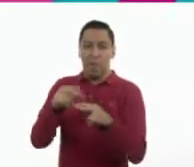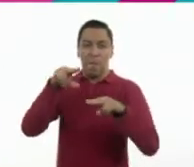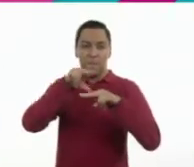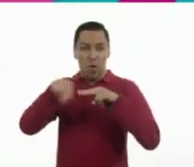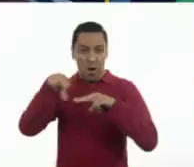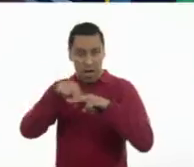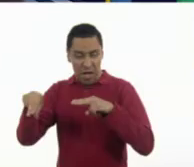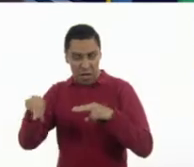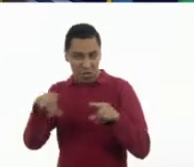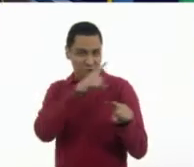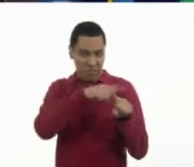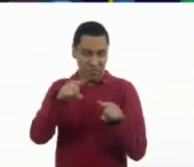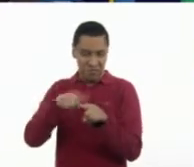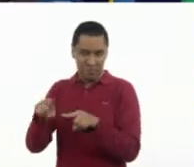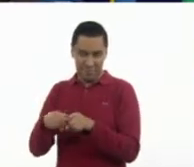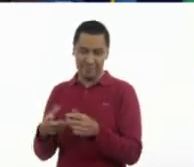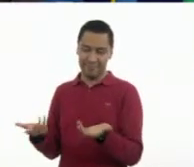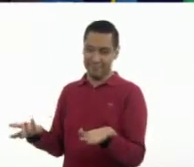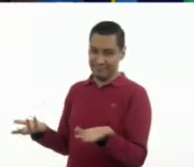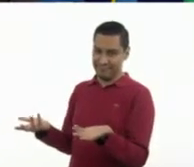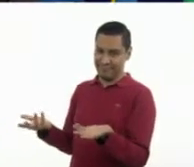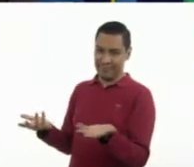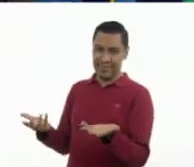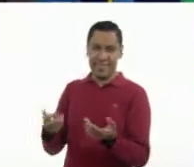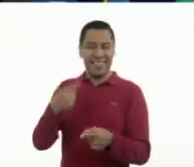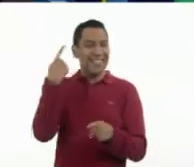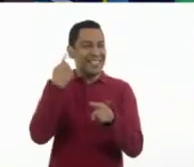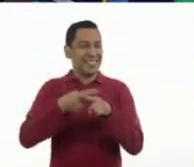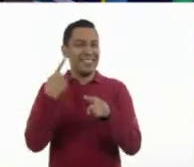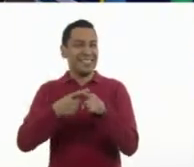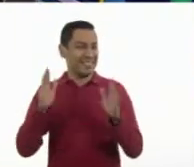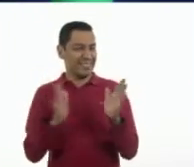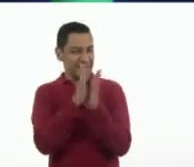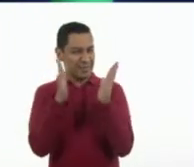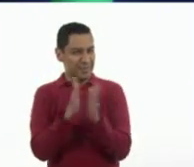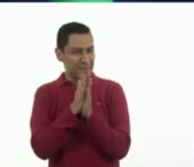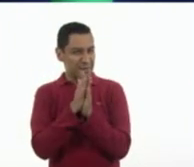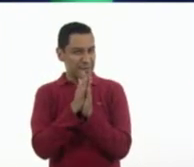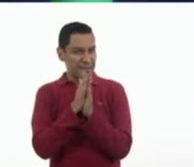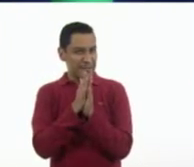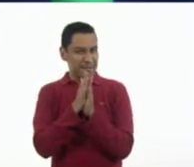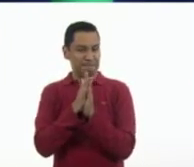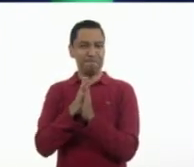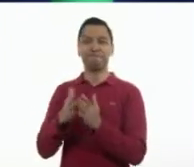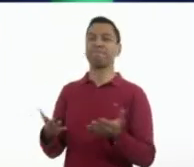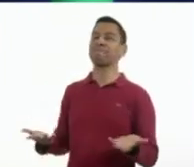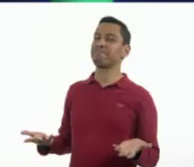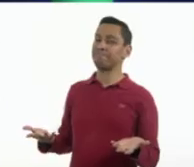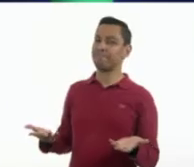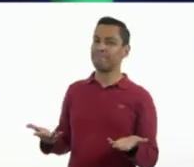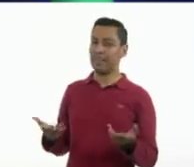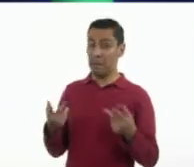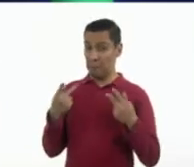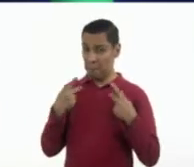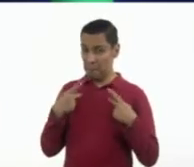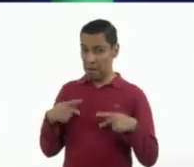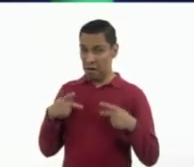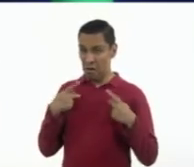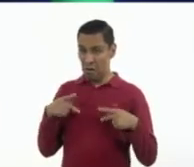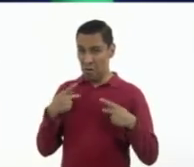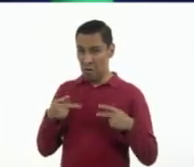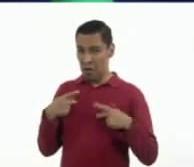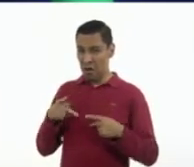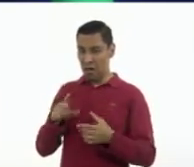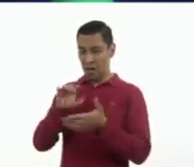Ahora, ¿quiénes aparecen y participan? Mmm, aquí no usan personas, sino más bien imágenes